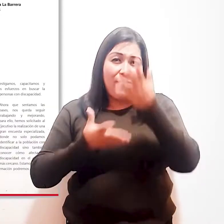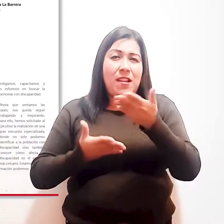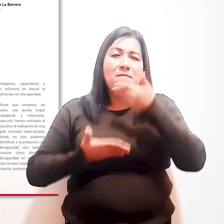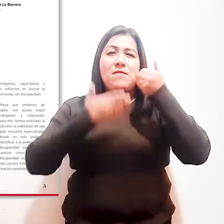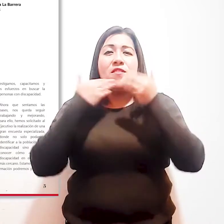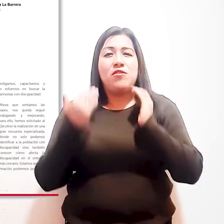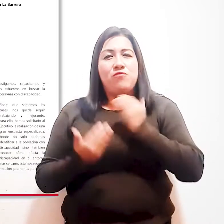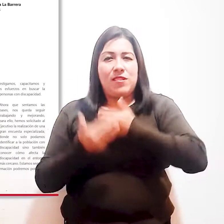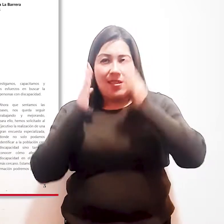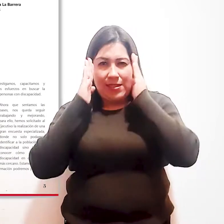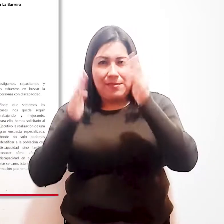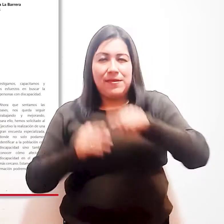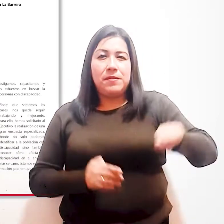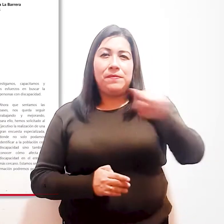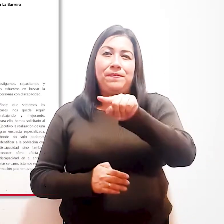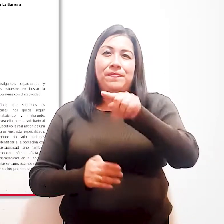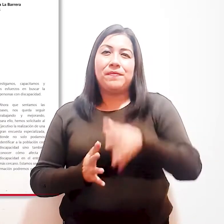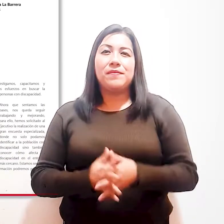nuestra atención.